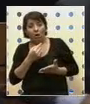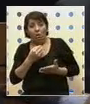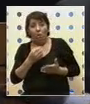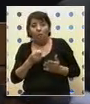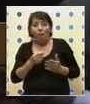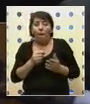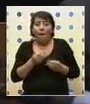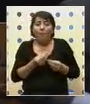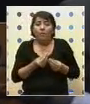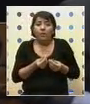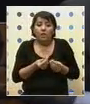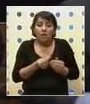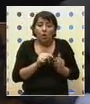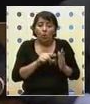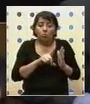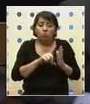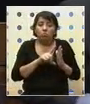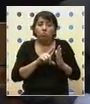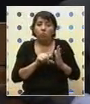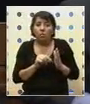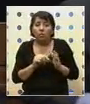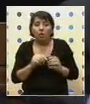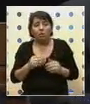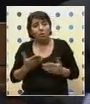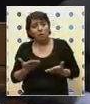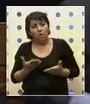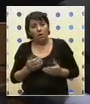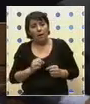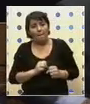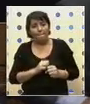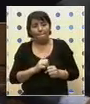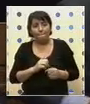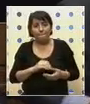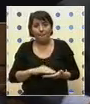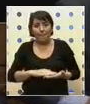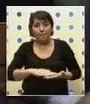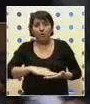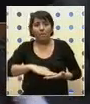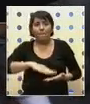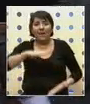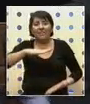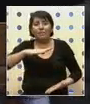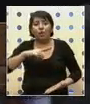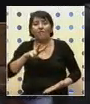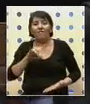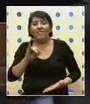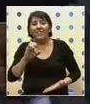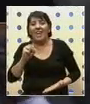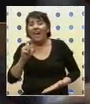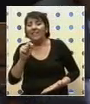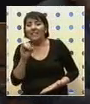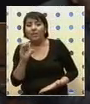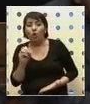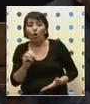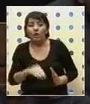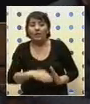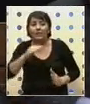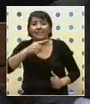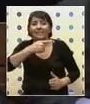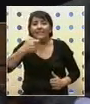no muy altos, el explosivo aumento que experimenta el ítem máximo de viáticos para el exterior, que crece un